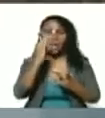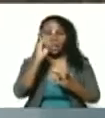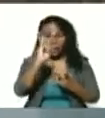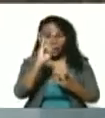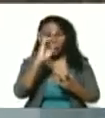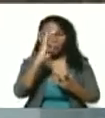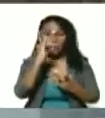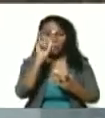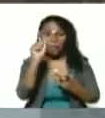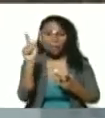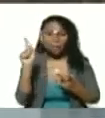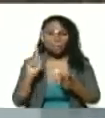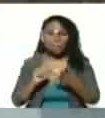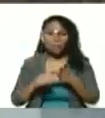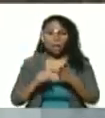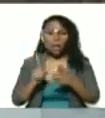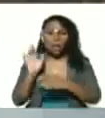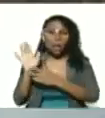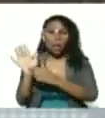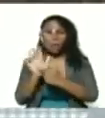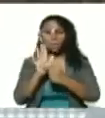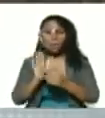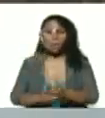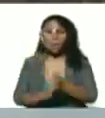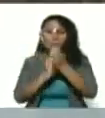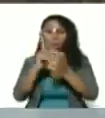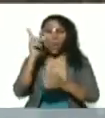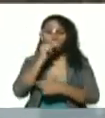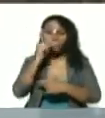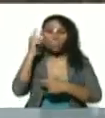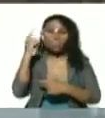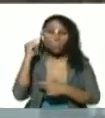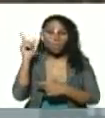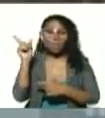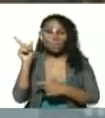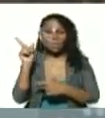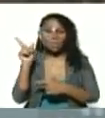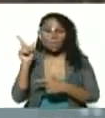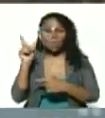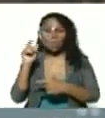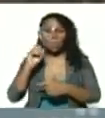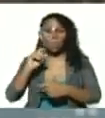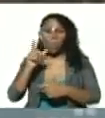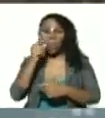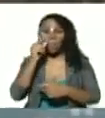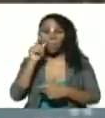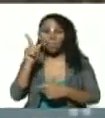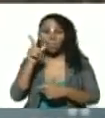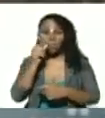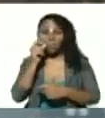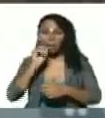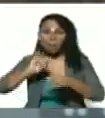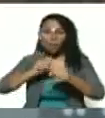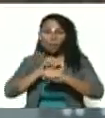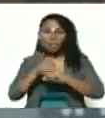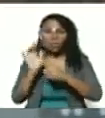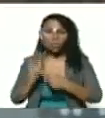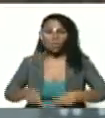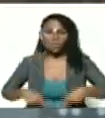líderes y podemos decir que hombres como Jorge Rodríguez con su vida ejemplar